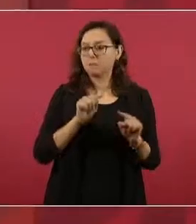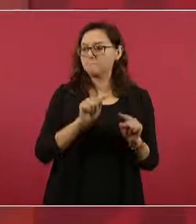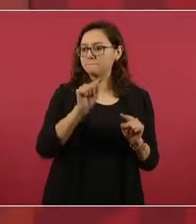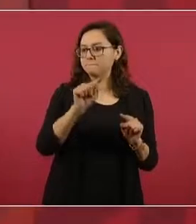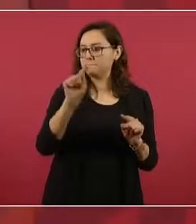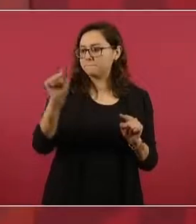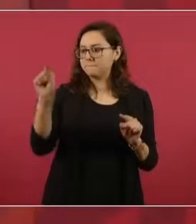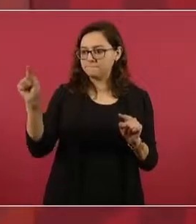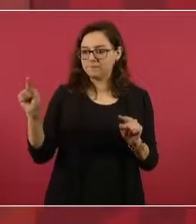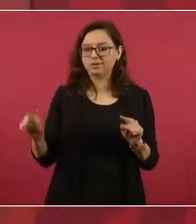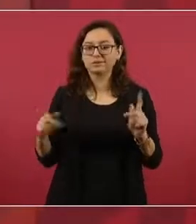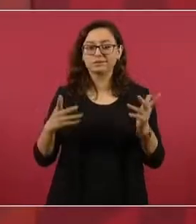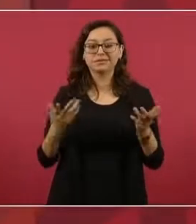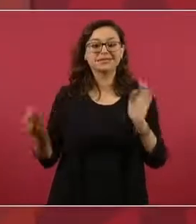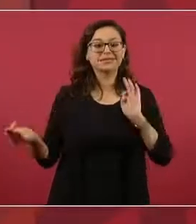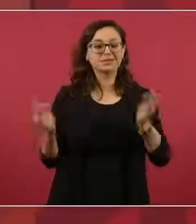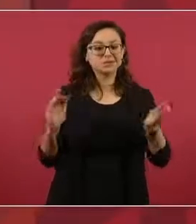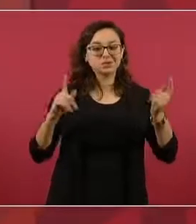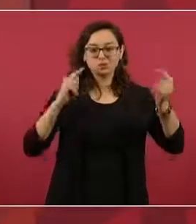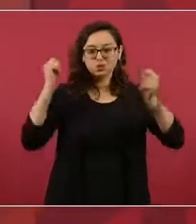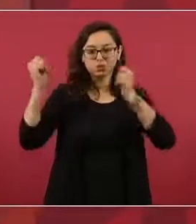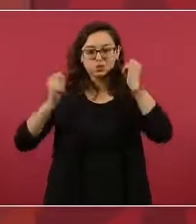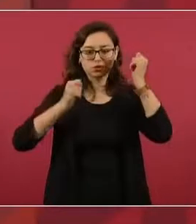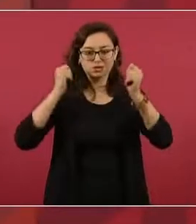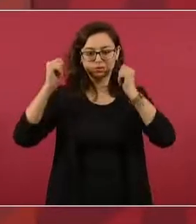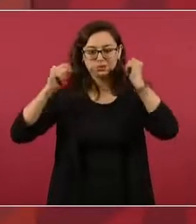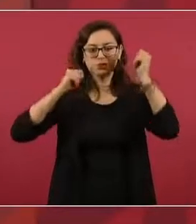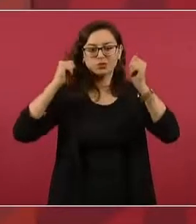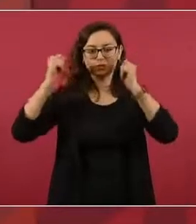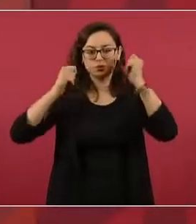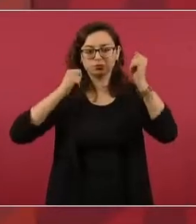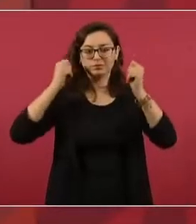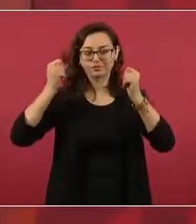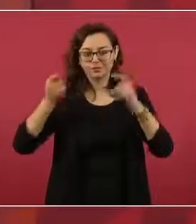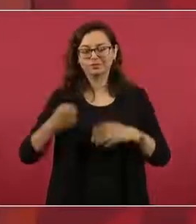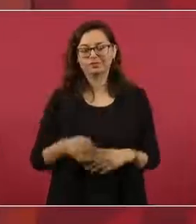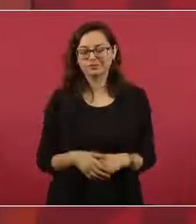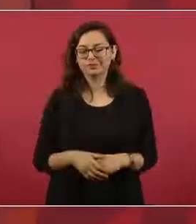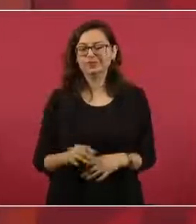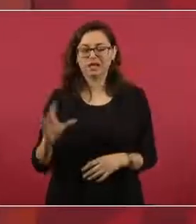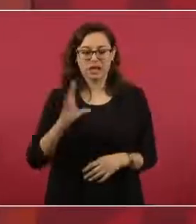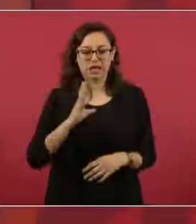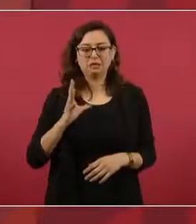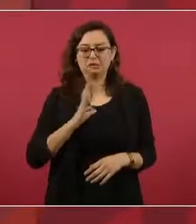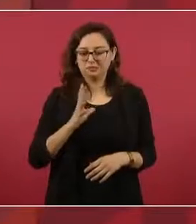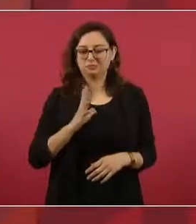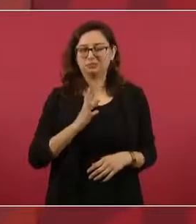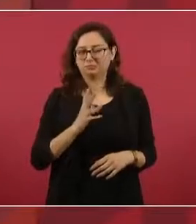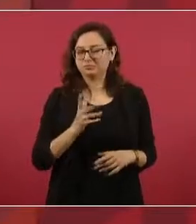turísticas y distintos bienes.